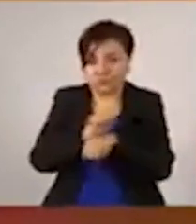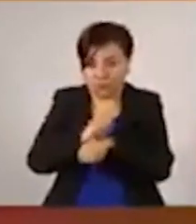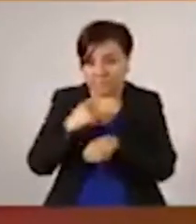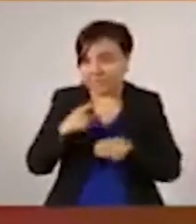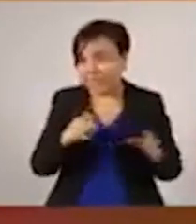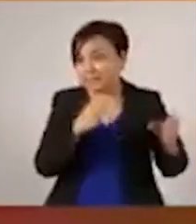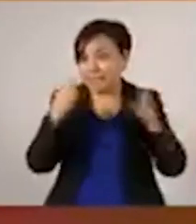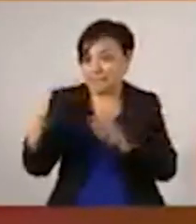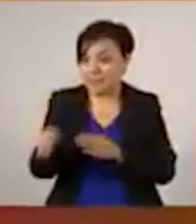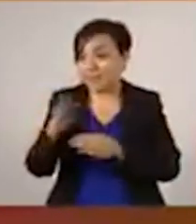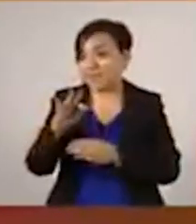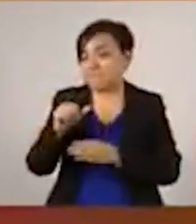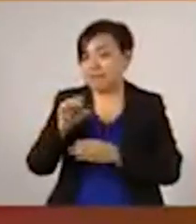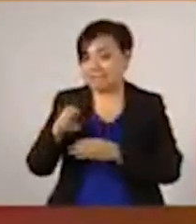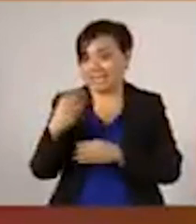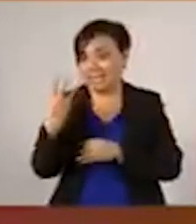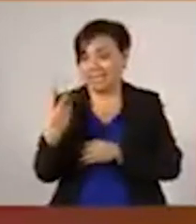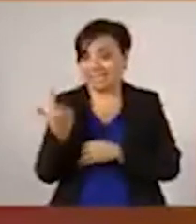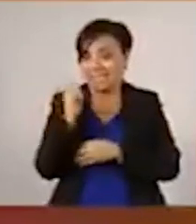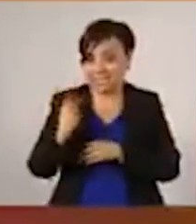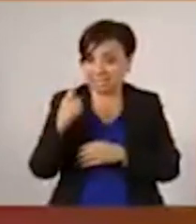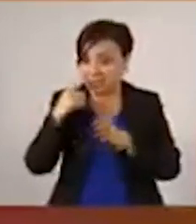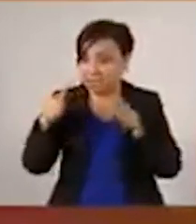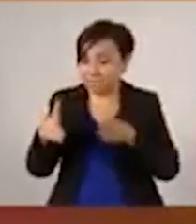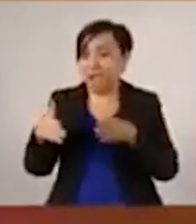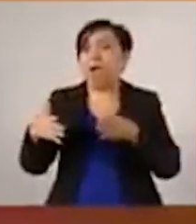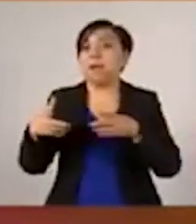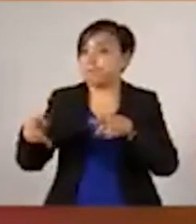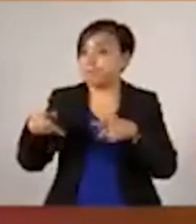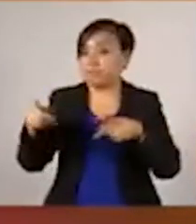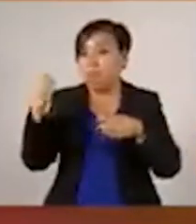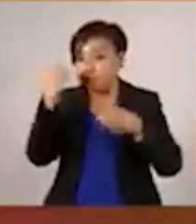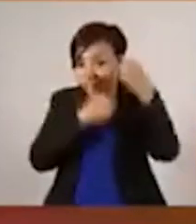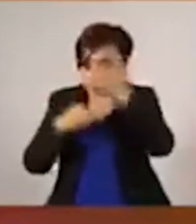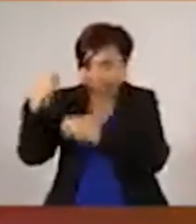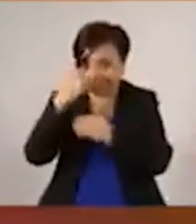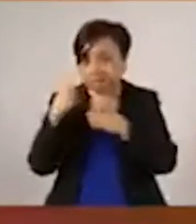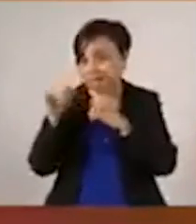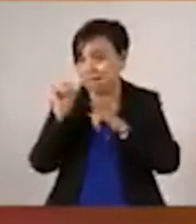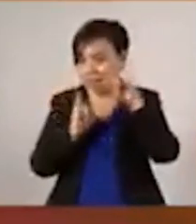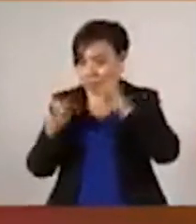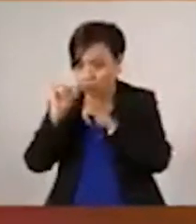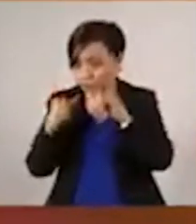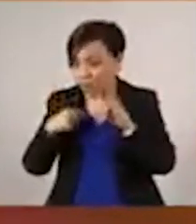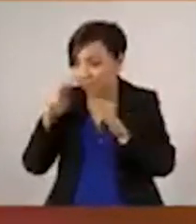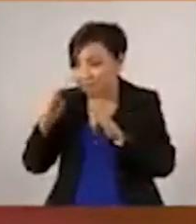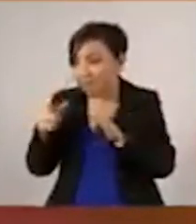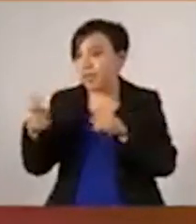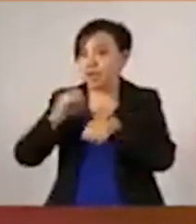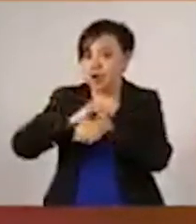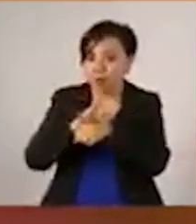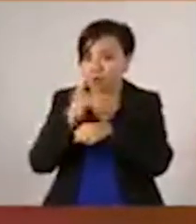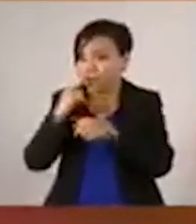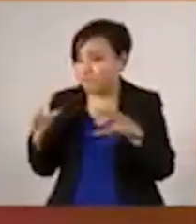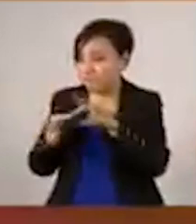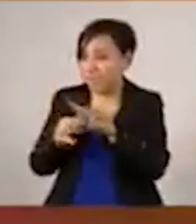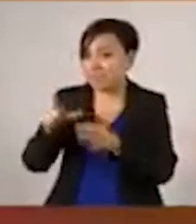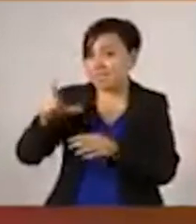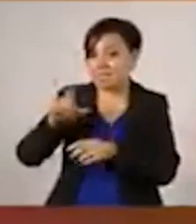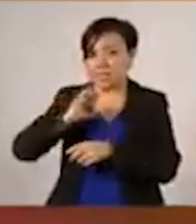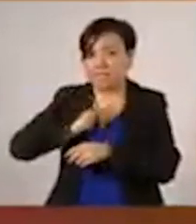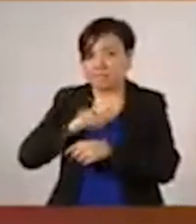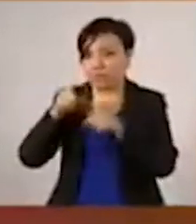sentinela y se establecen paneles de laboratorio con la identificación de 17 virus respiratorios sujetos a vigilancia.